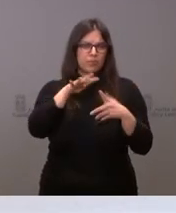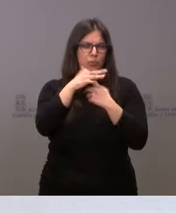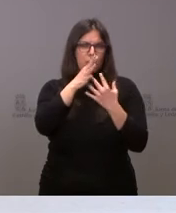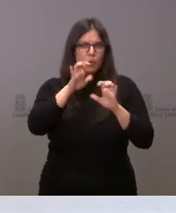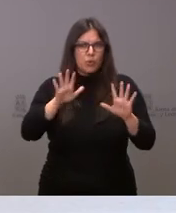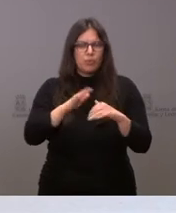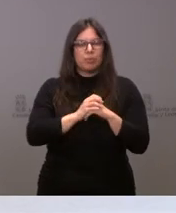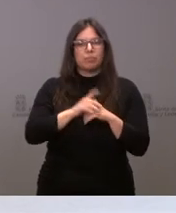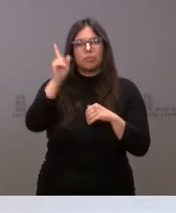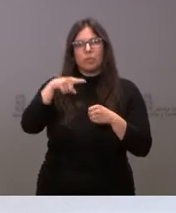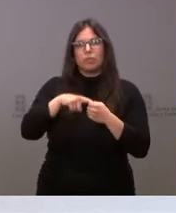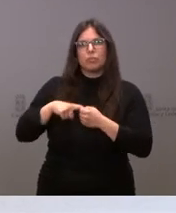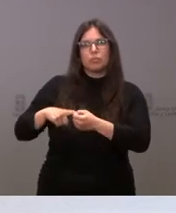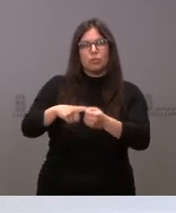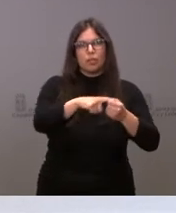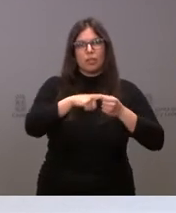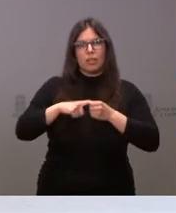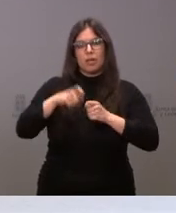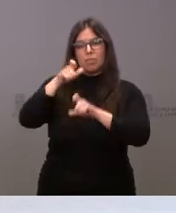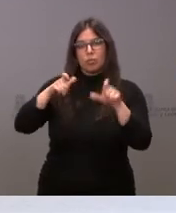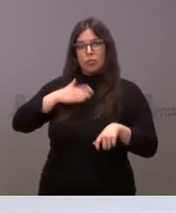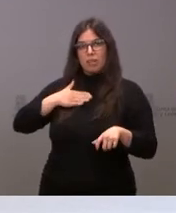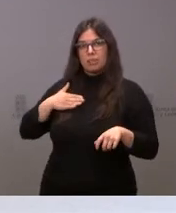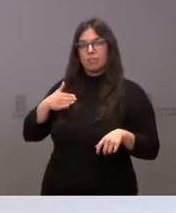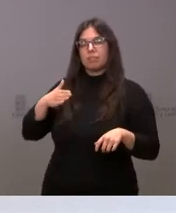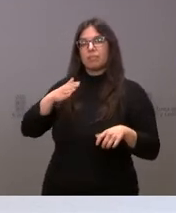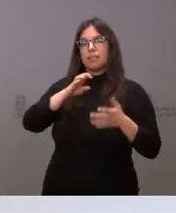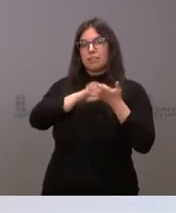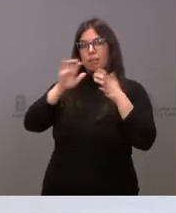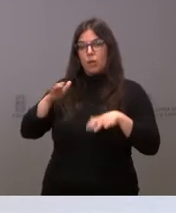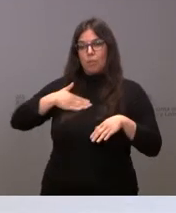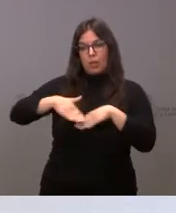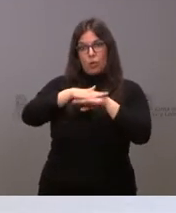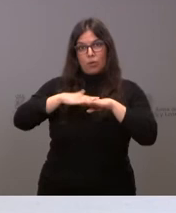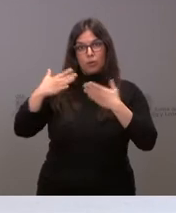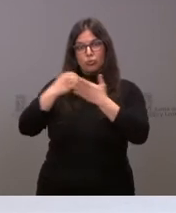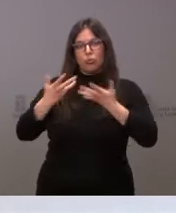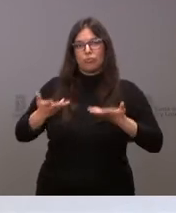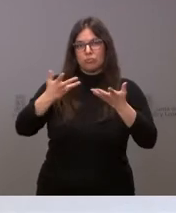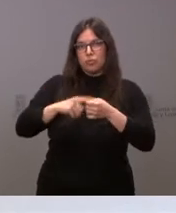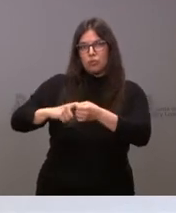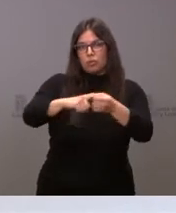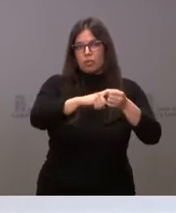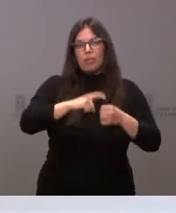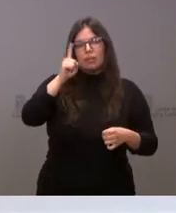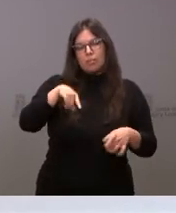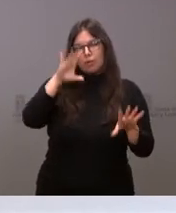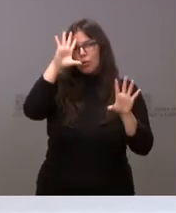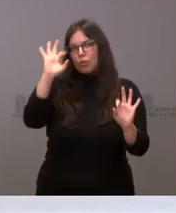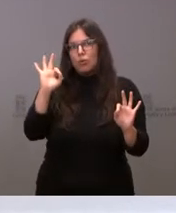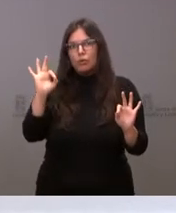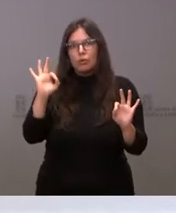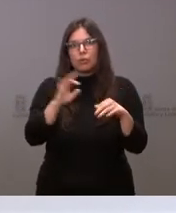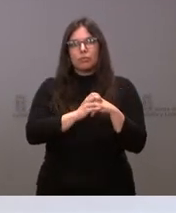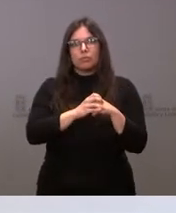la solidaridad del pueblo de Castilla y León, de mi gobierno y, por supuesto, con